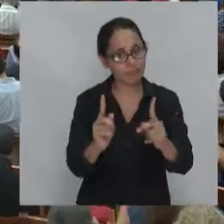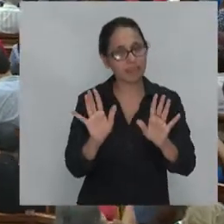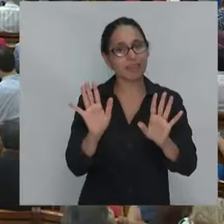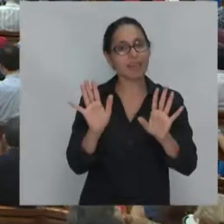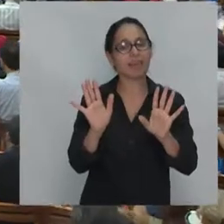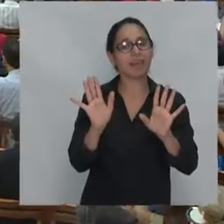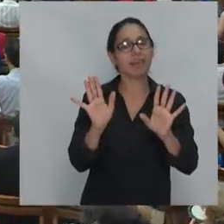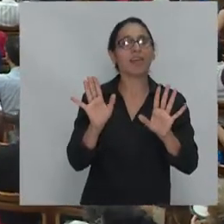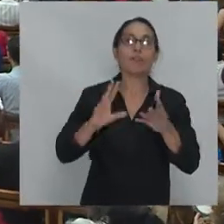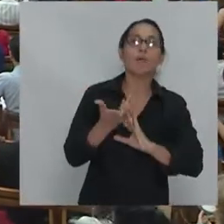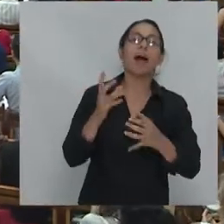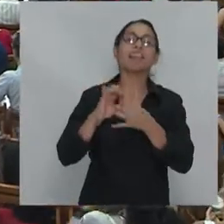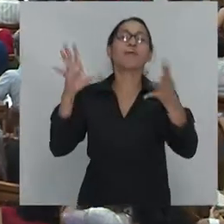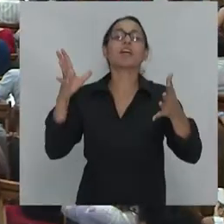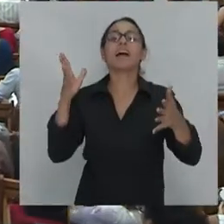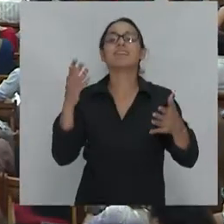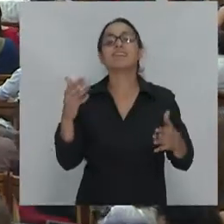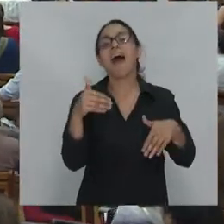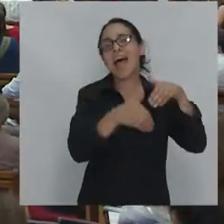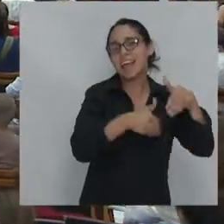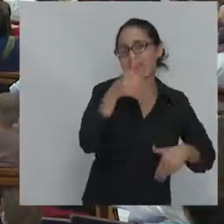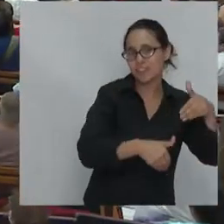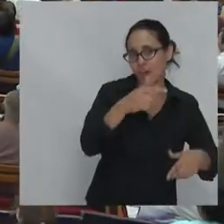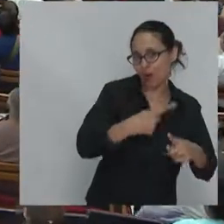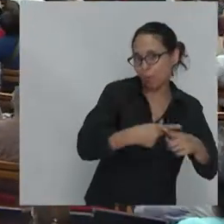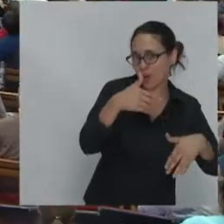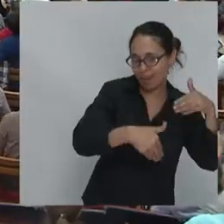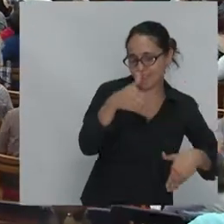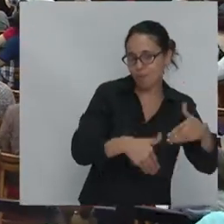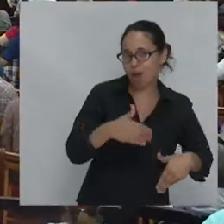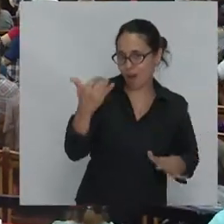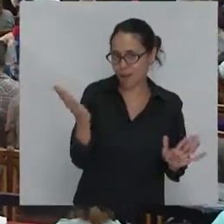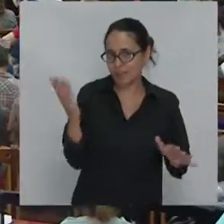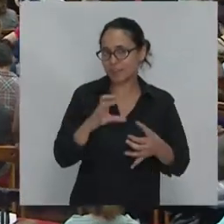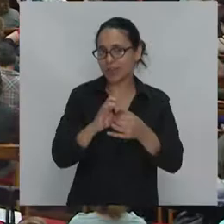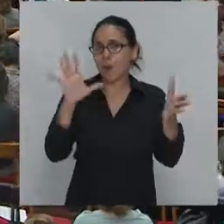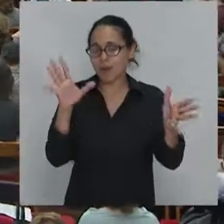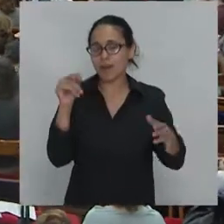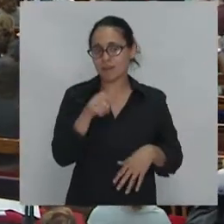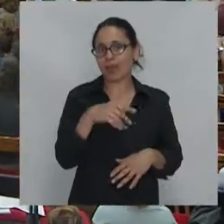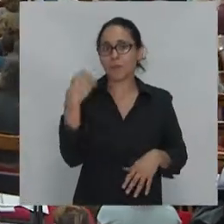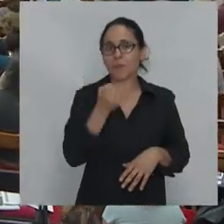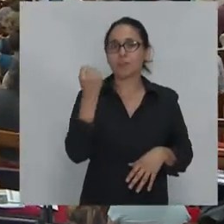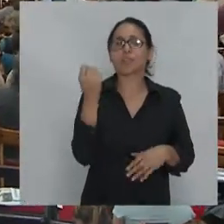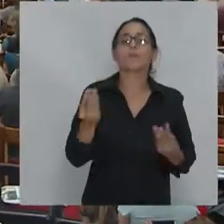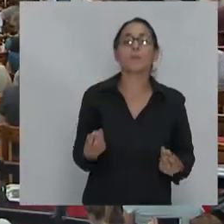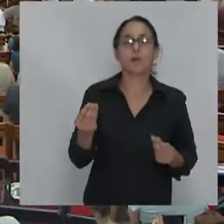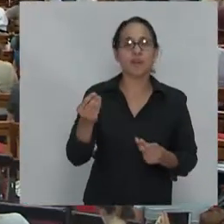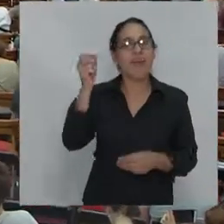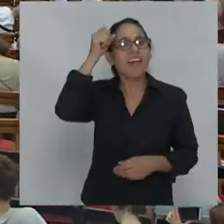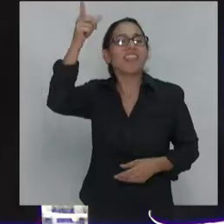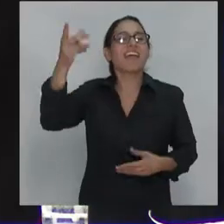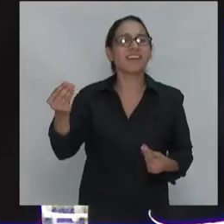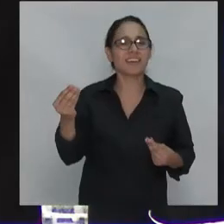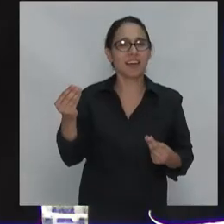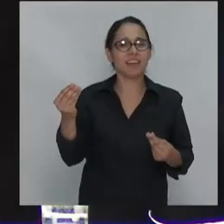bueno, es una democracia electoral, pero nada más que eso, porque realmente los dos valores fundamentales de la idea democrática,